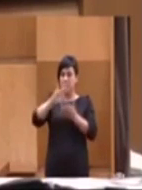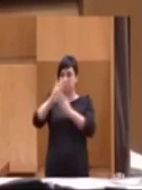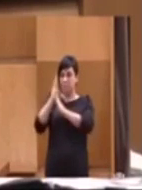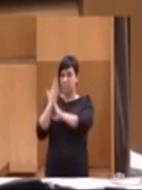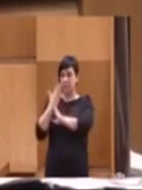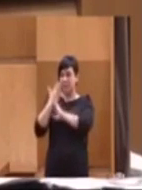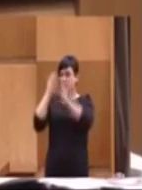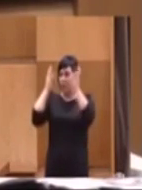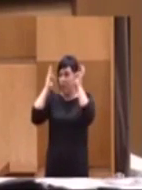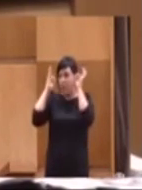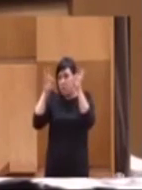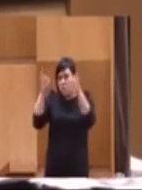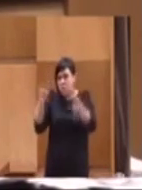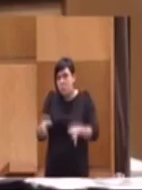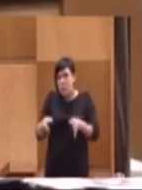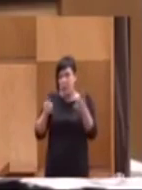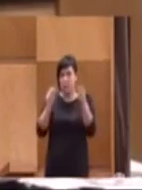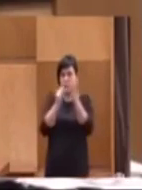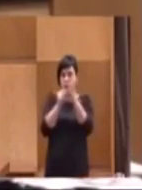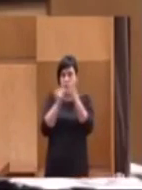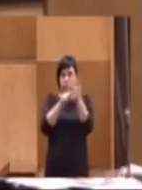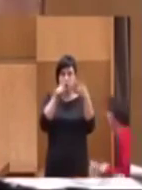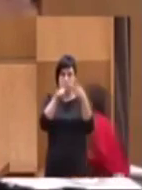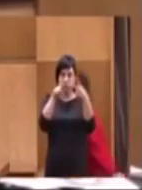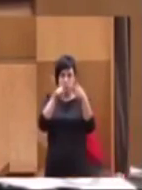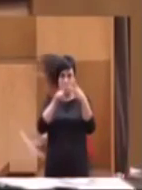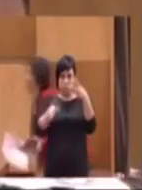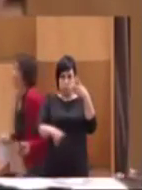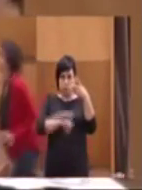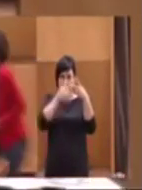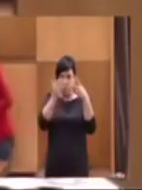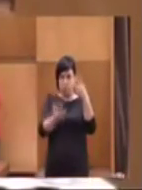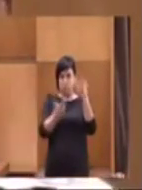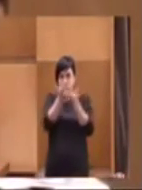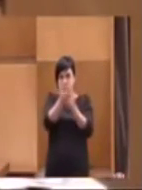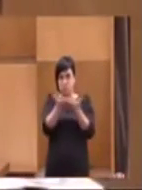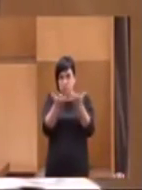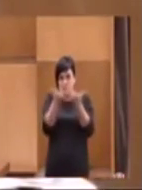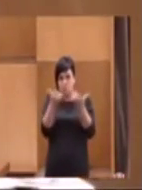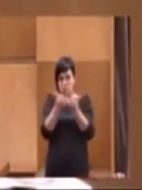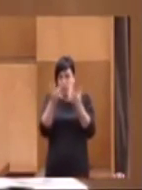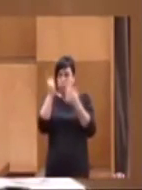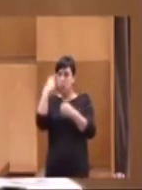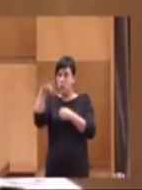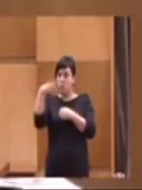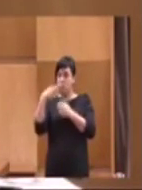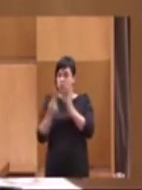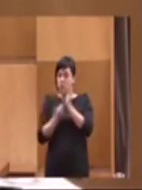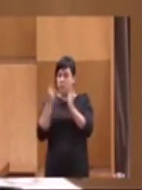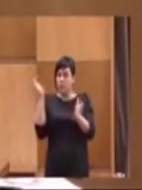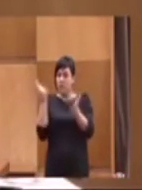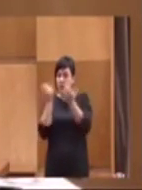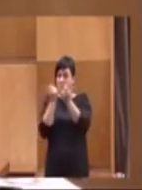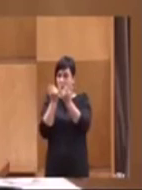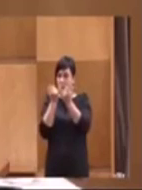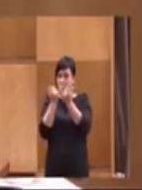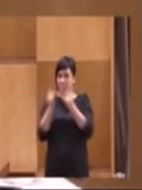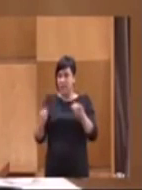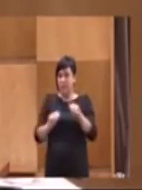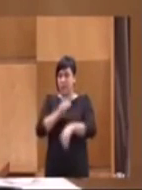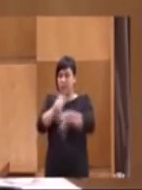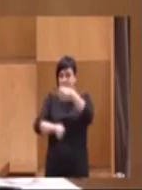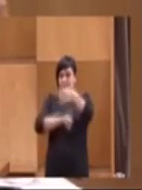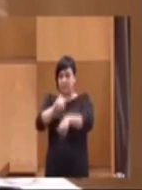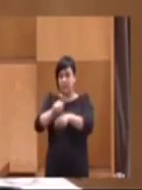idéntico, idéntico al segundo punto de la moción, excluyendo la parte de celebrar un referéndum. Es clavado. Es decir, que el